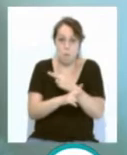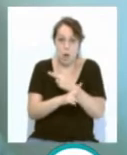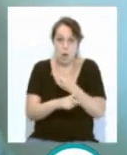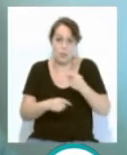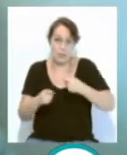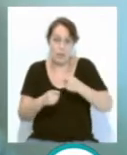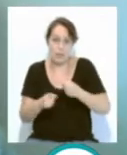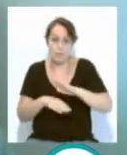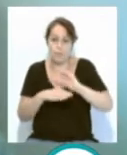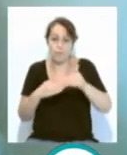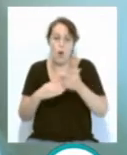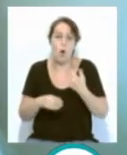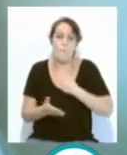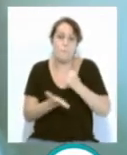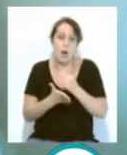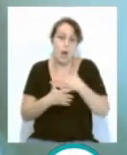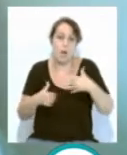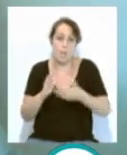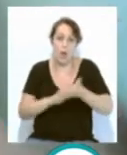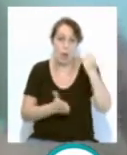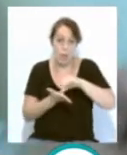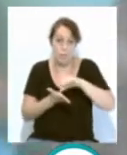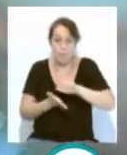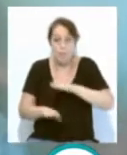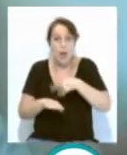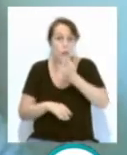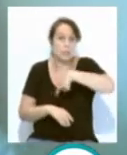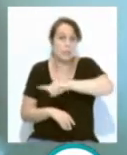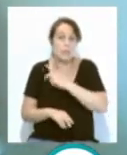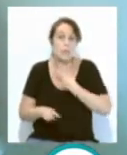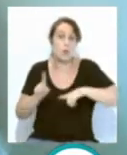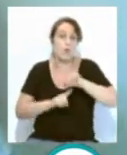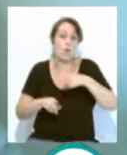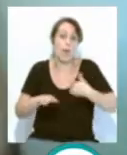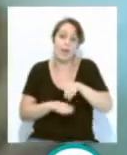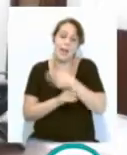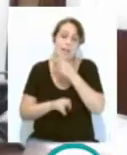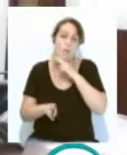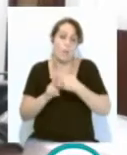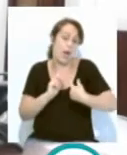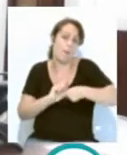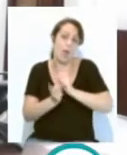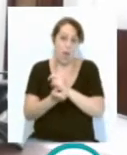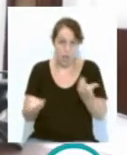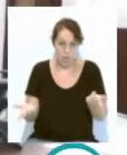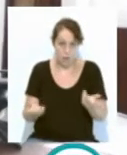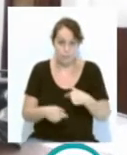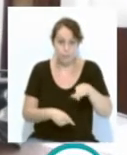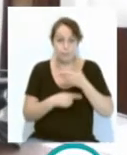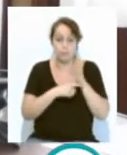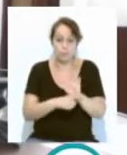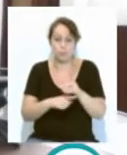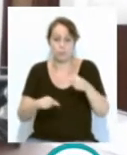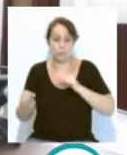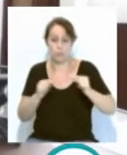marcas de la ciudad. Pero para ustedes el problema que tiene esta ciudad es cambiarle el nombre a las calles. Entre el resto de propuestas debatidas en